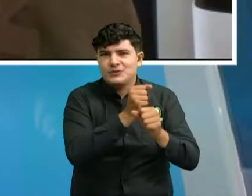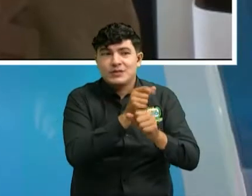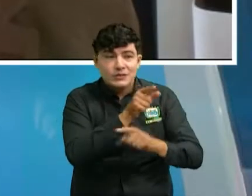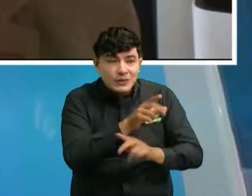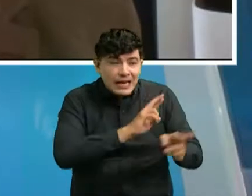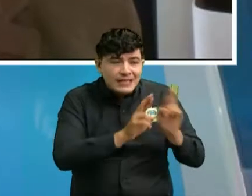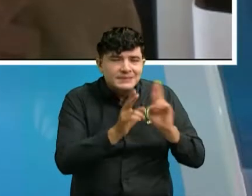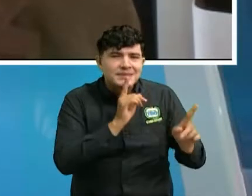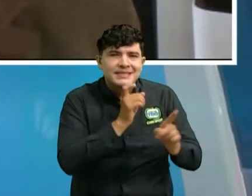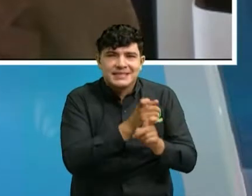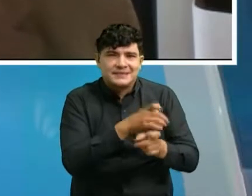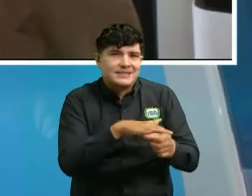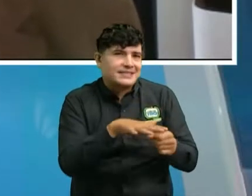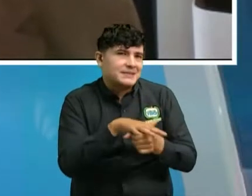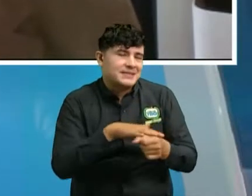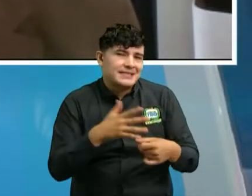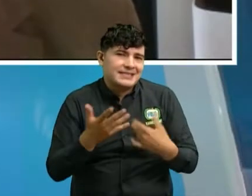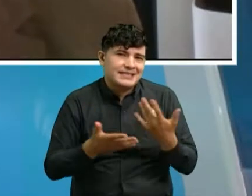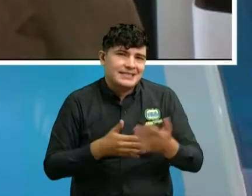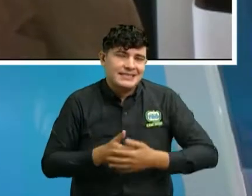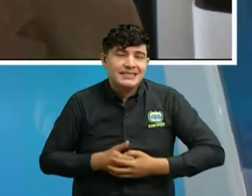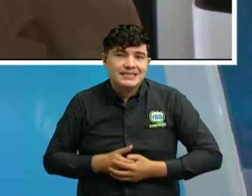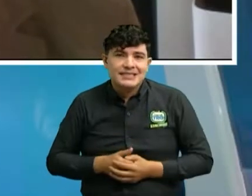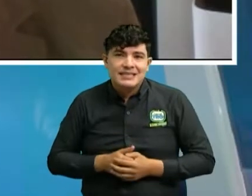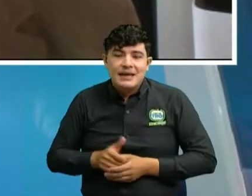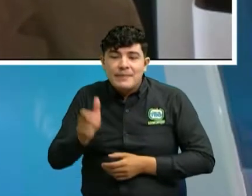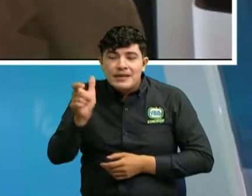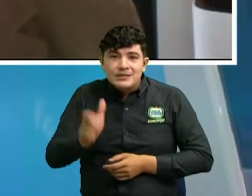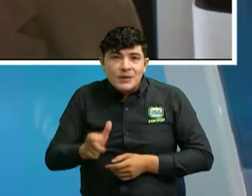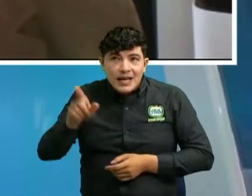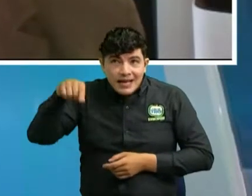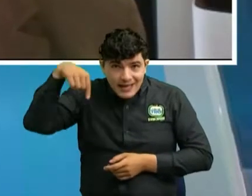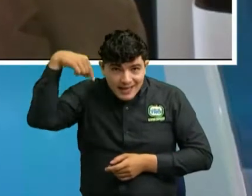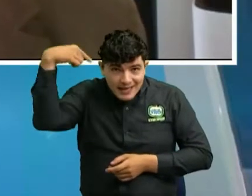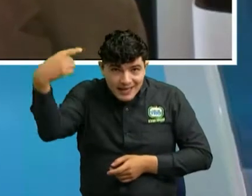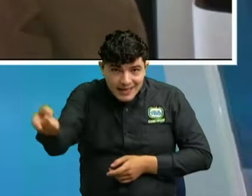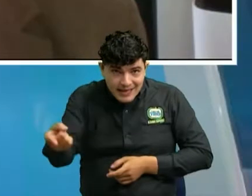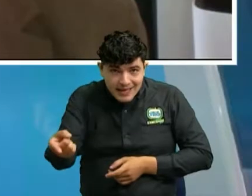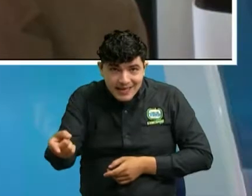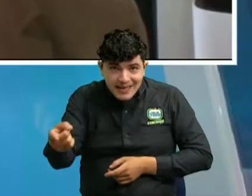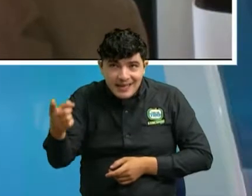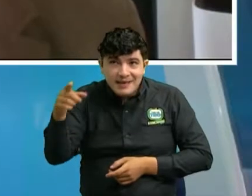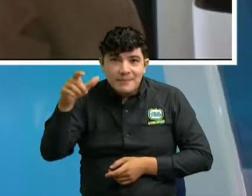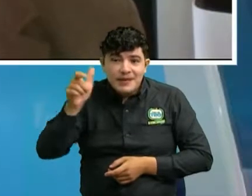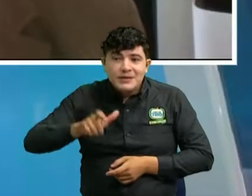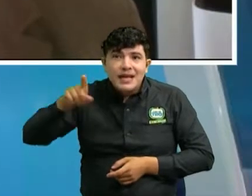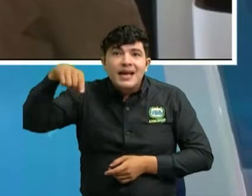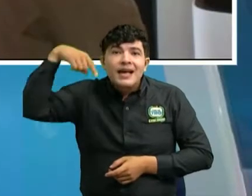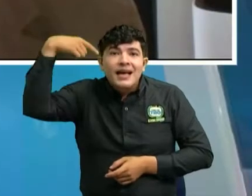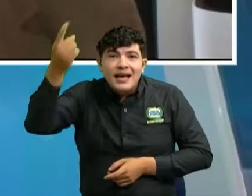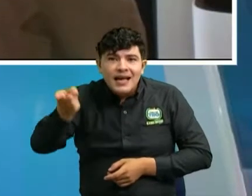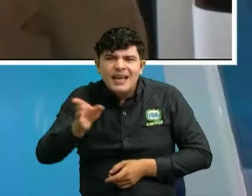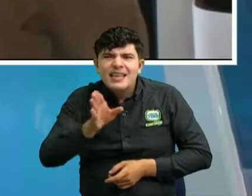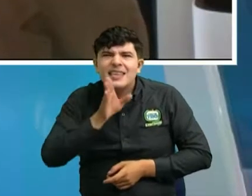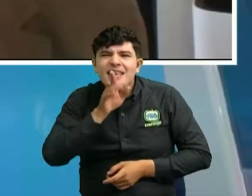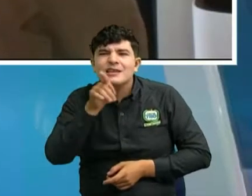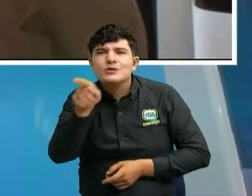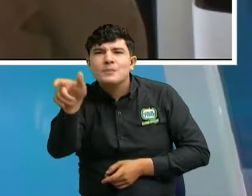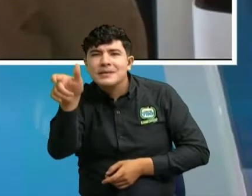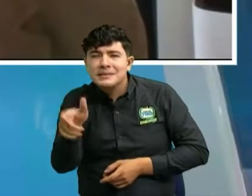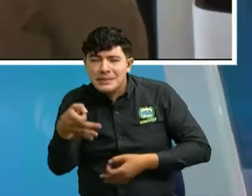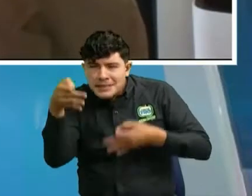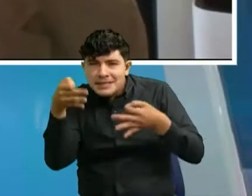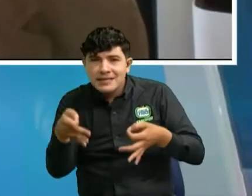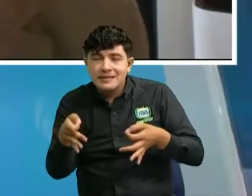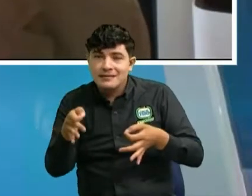incluso la persona que está al otro lado del WhatsApp muchas veces no es quien dice ser. Se